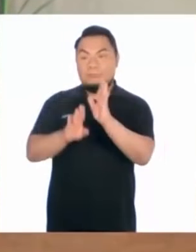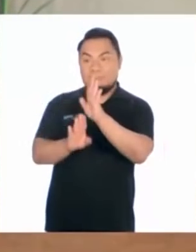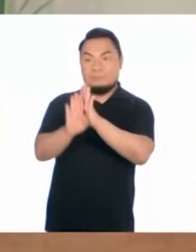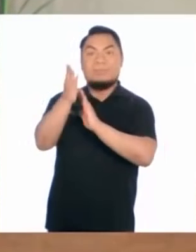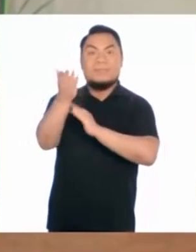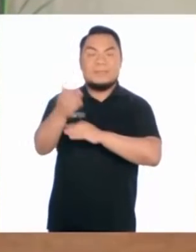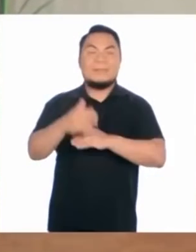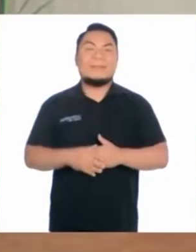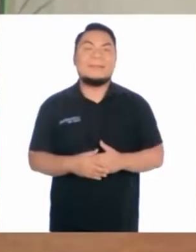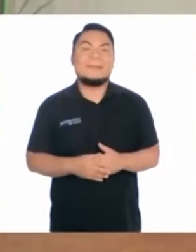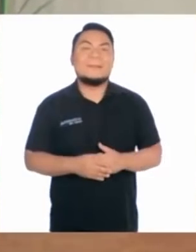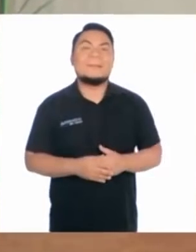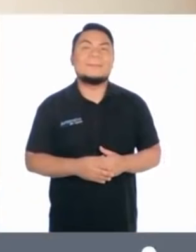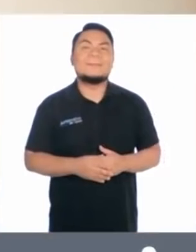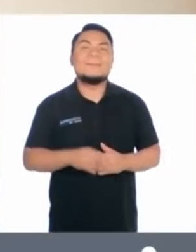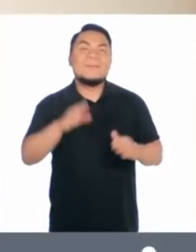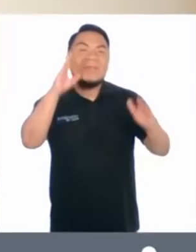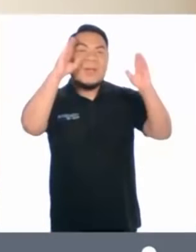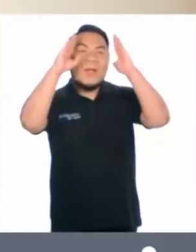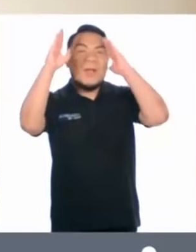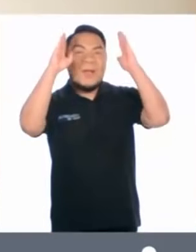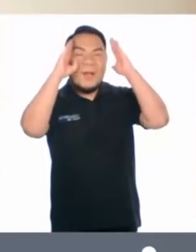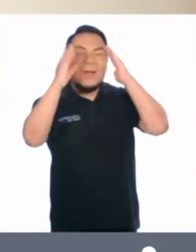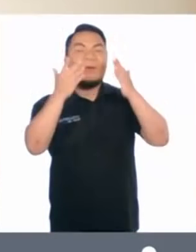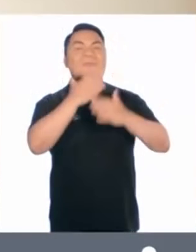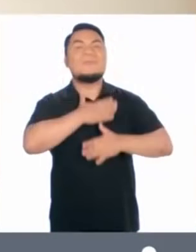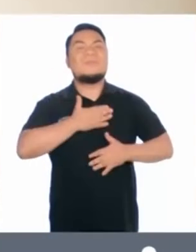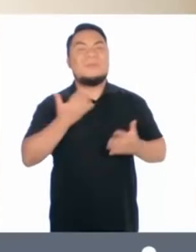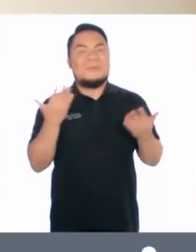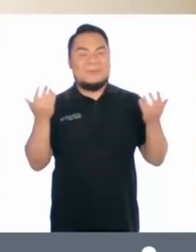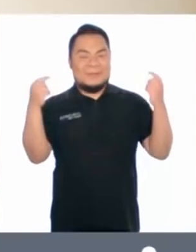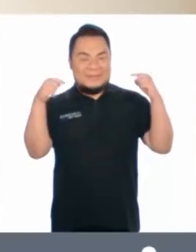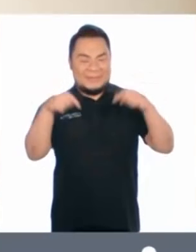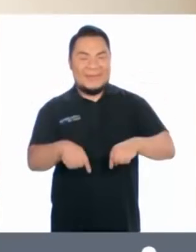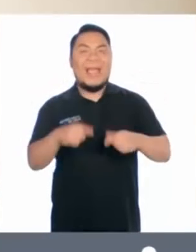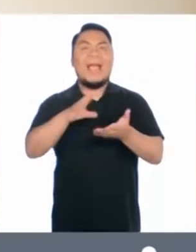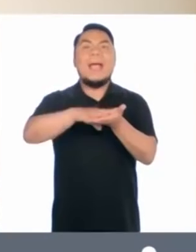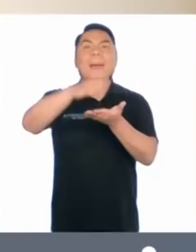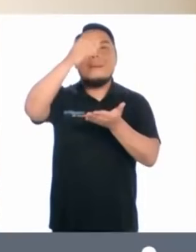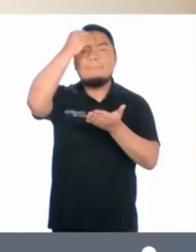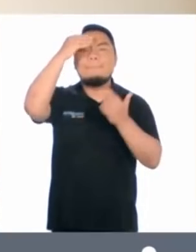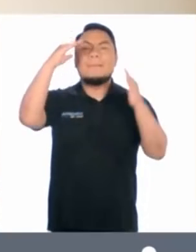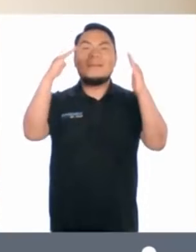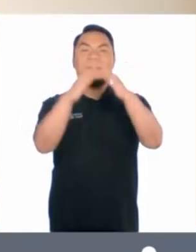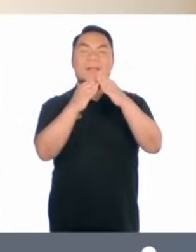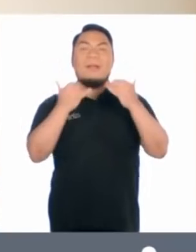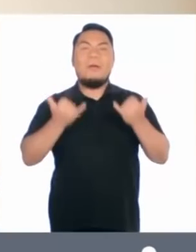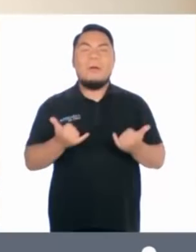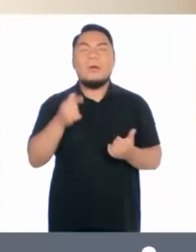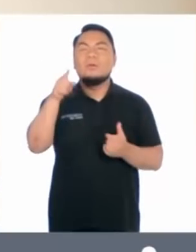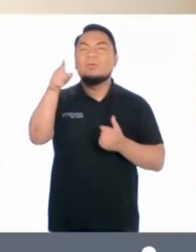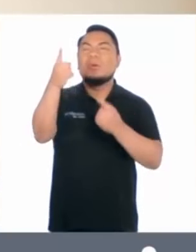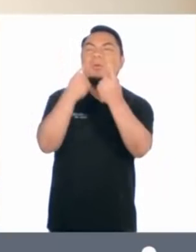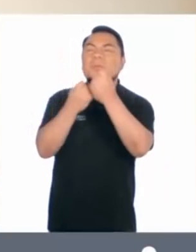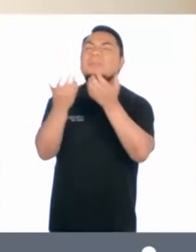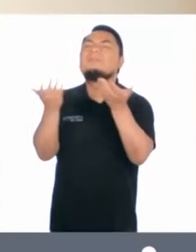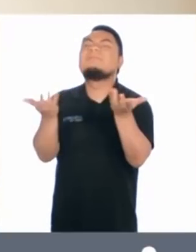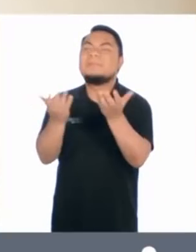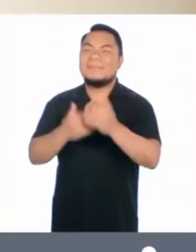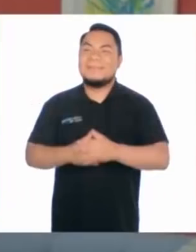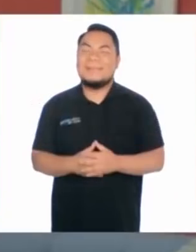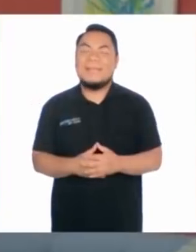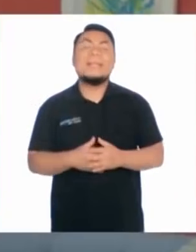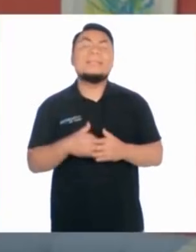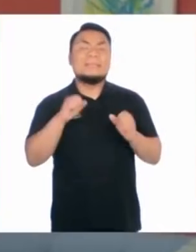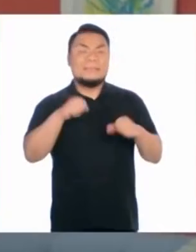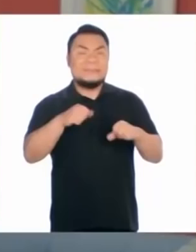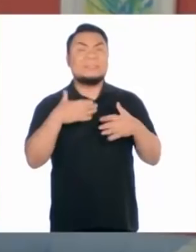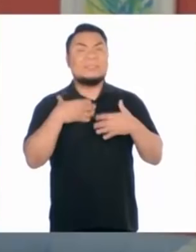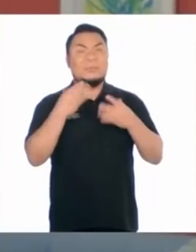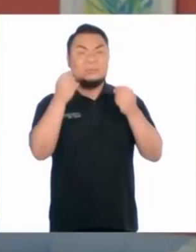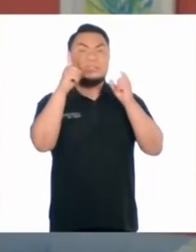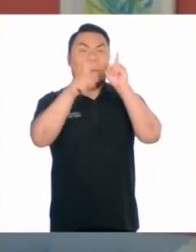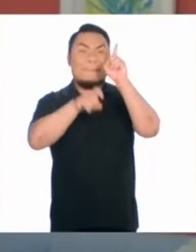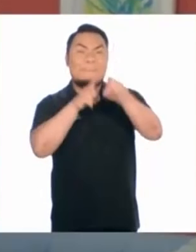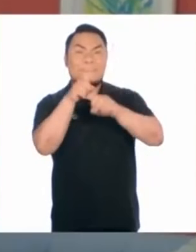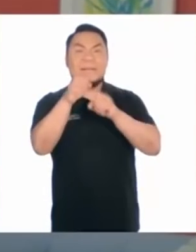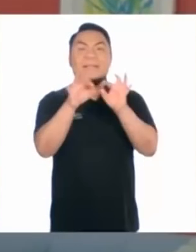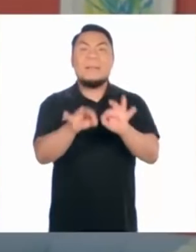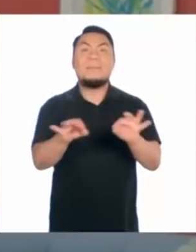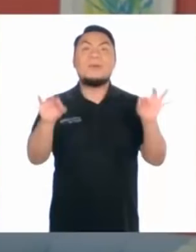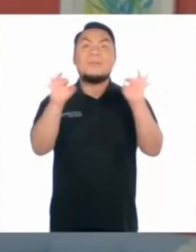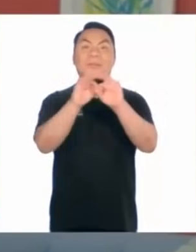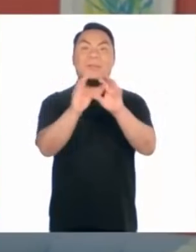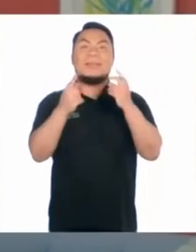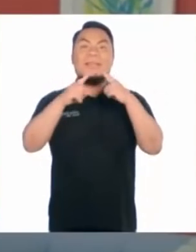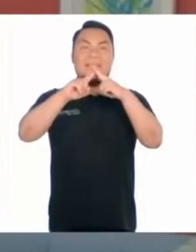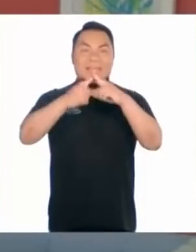importantes para entenderlo. Hola, Brigitte. Hola, Mario. Es un gusto para mí estar en Aprendo en Casa. Cuéntenme sus inquietudes. Tenemos muchas preguntas